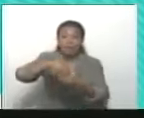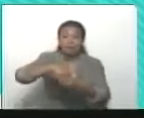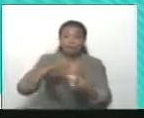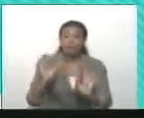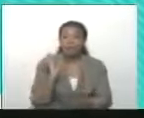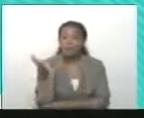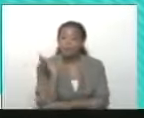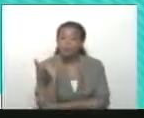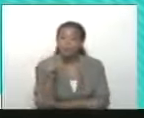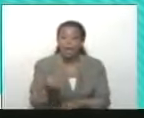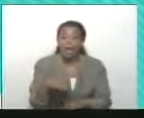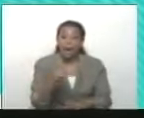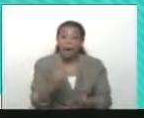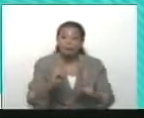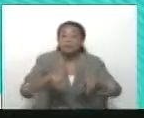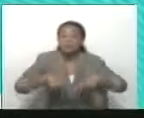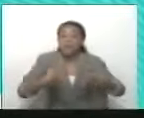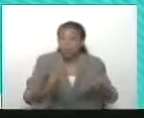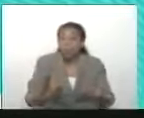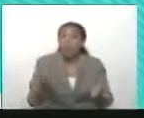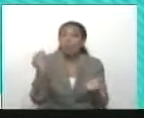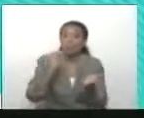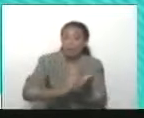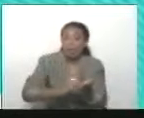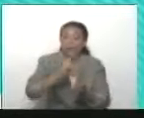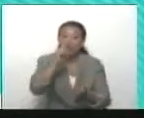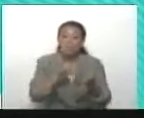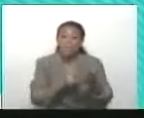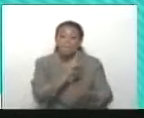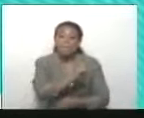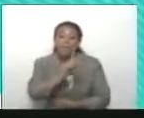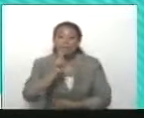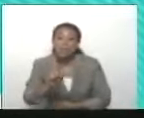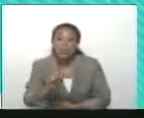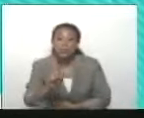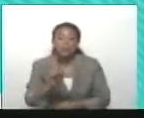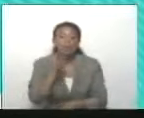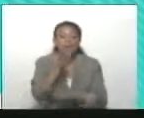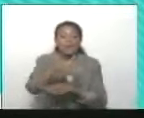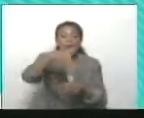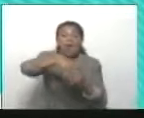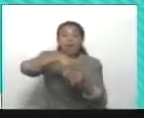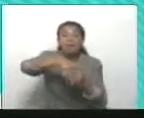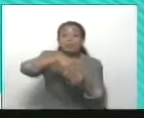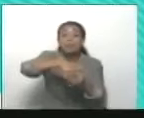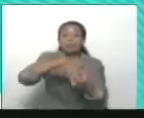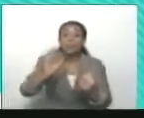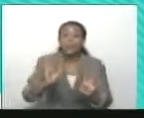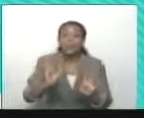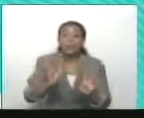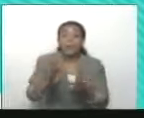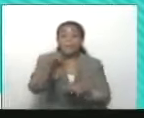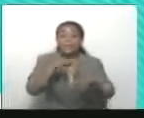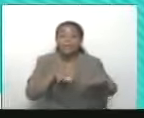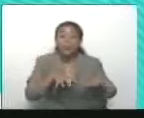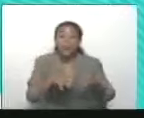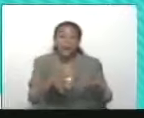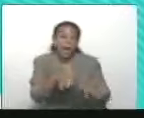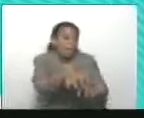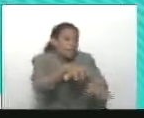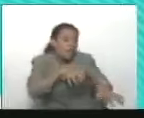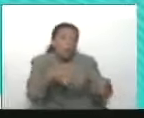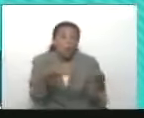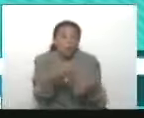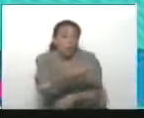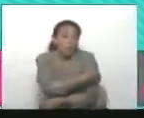Nacional. Se renovó la Asamblea Nacional 2021. Fuimos a unas elecciones y ya participó, casi toda la oposición